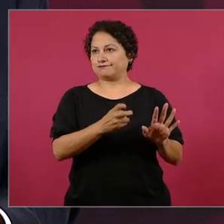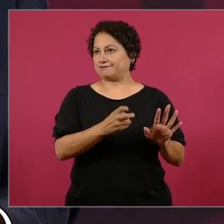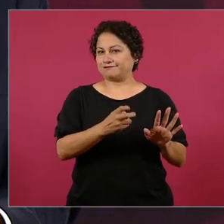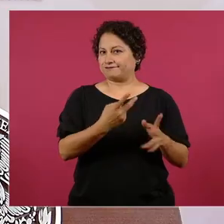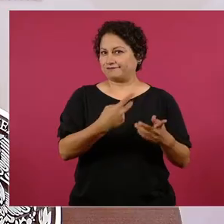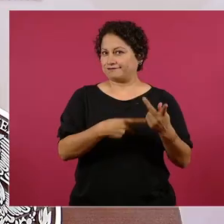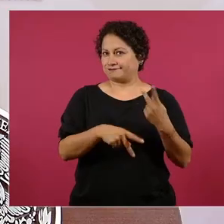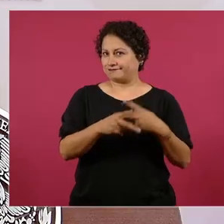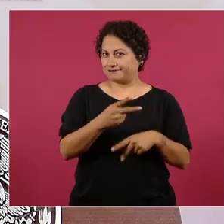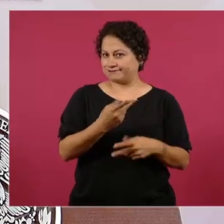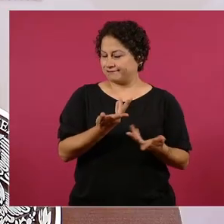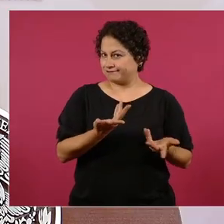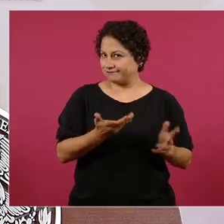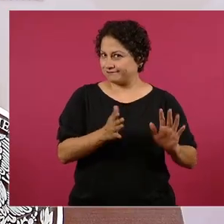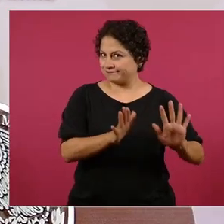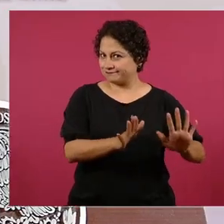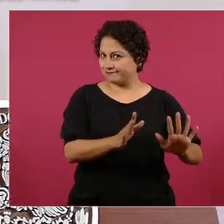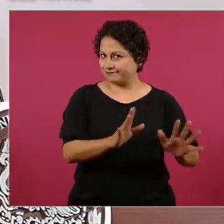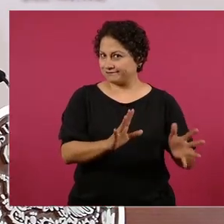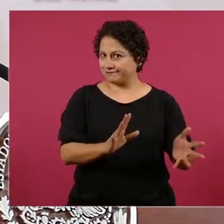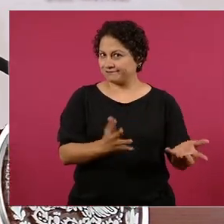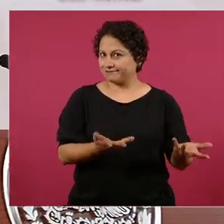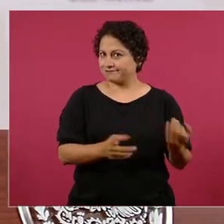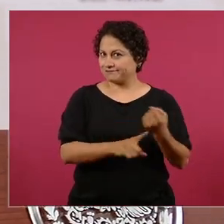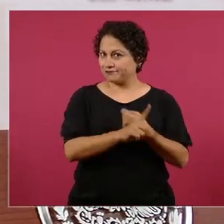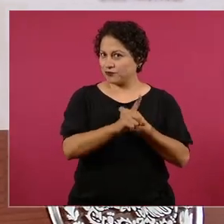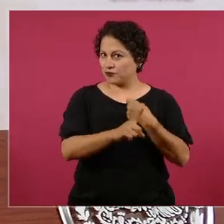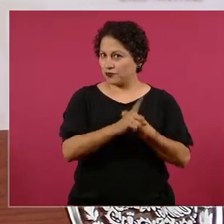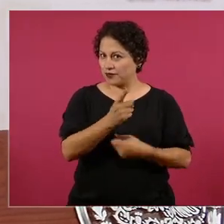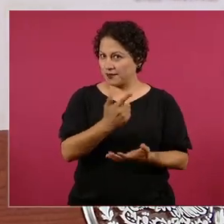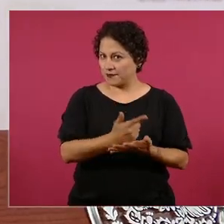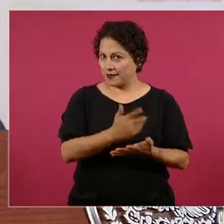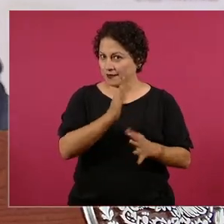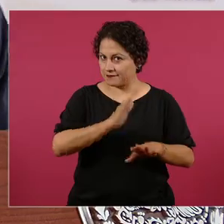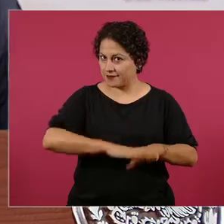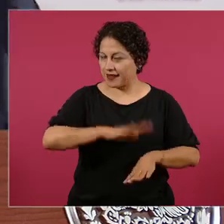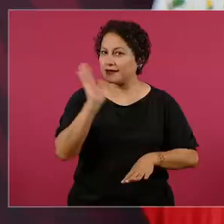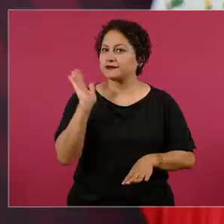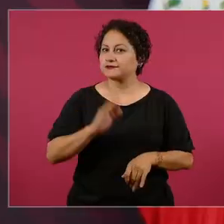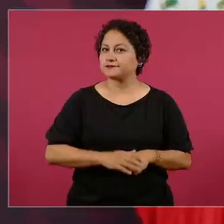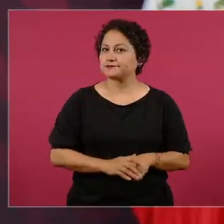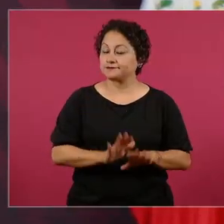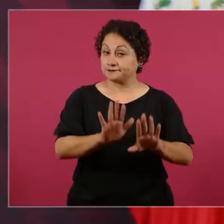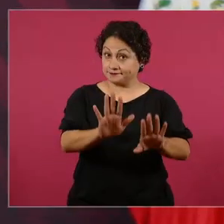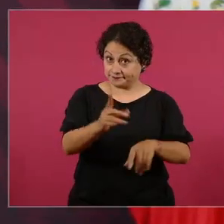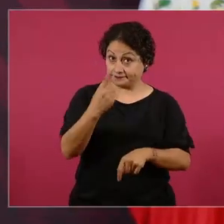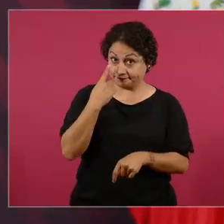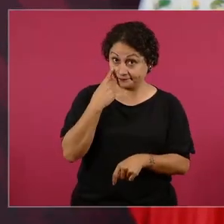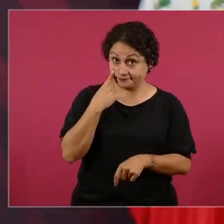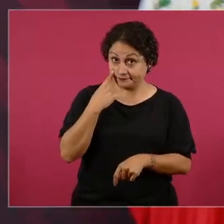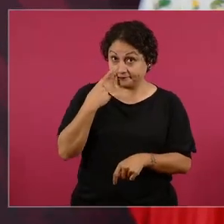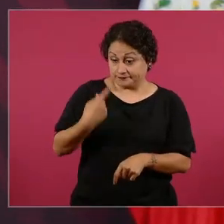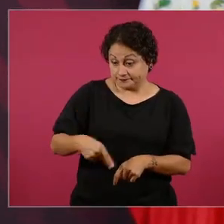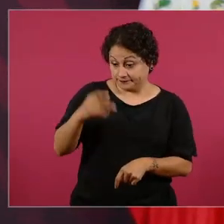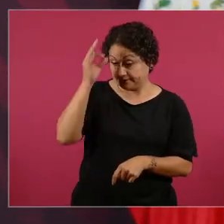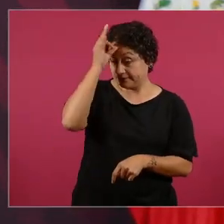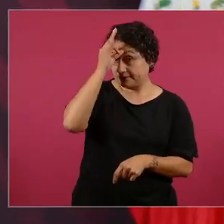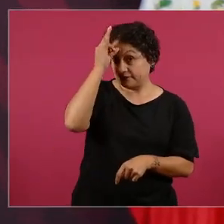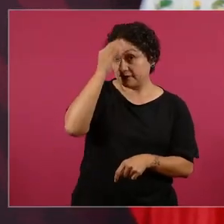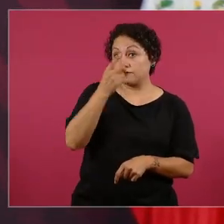ahora sí que como diría nuestro filósofo pero qué necesidad